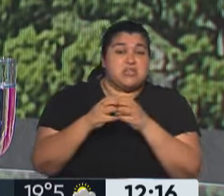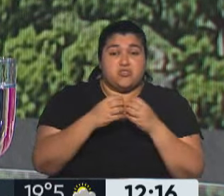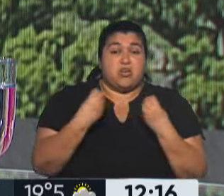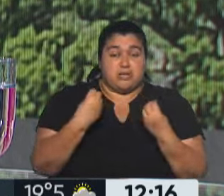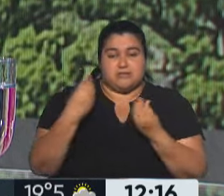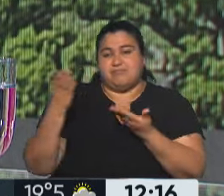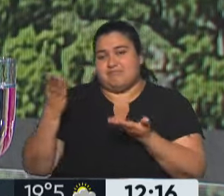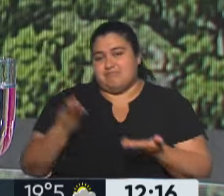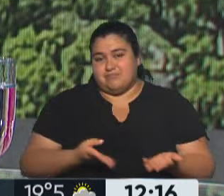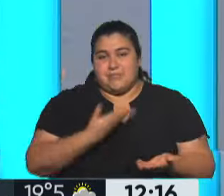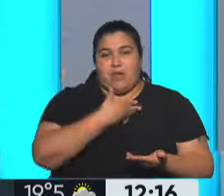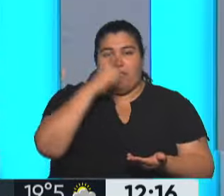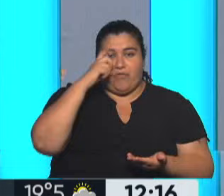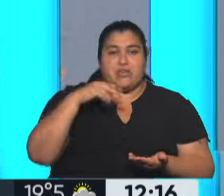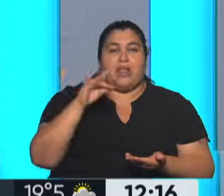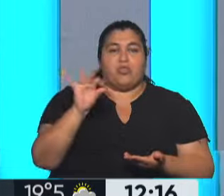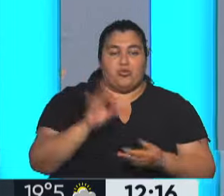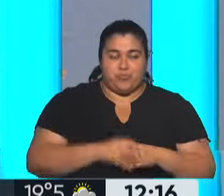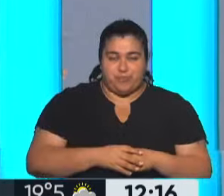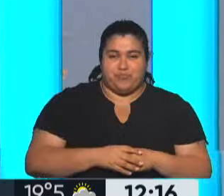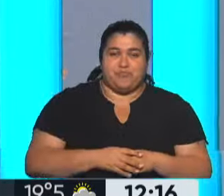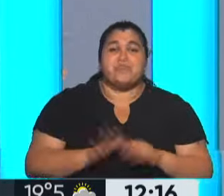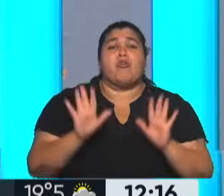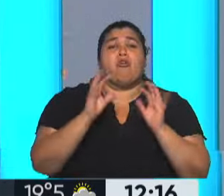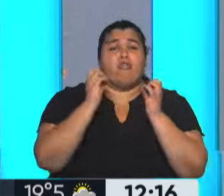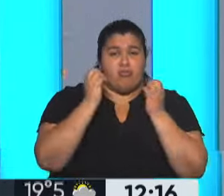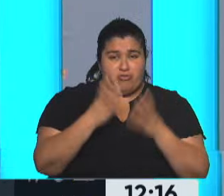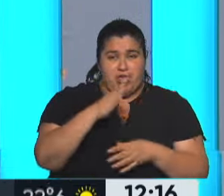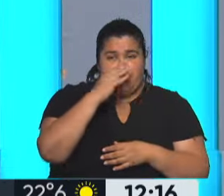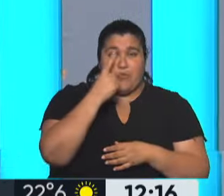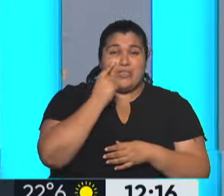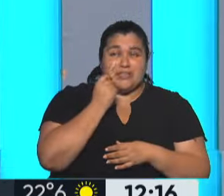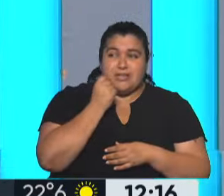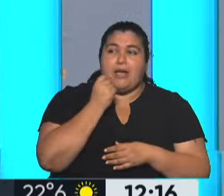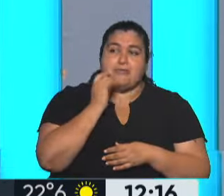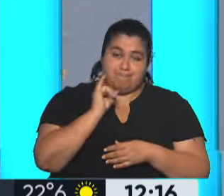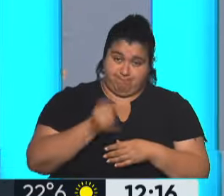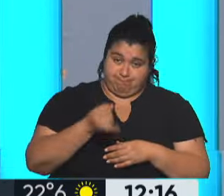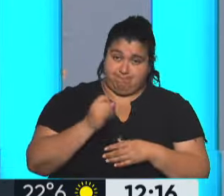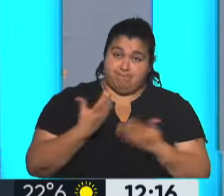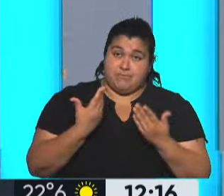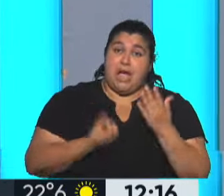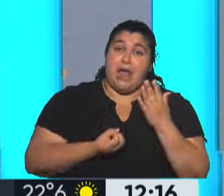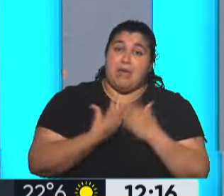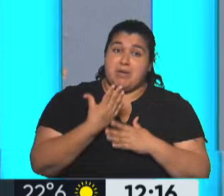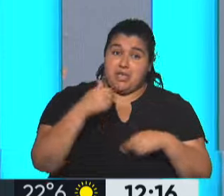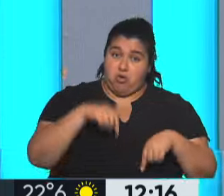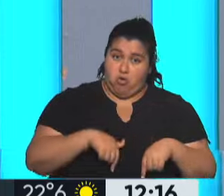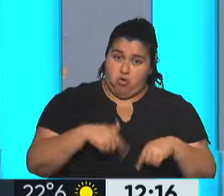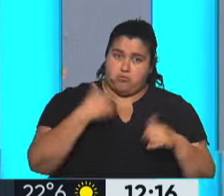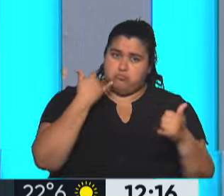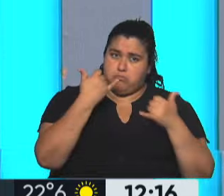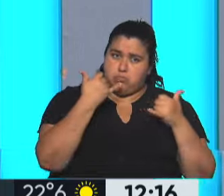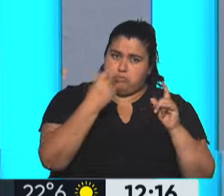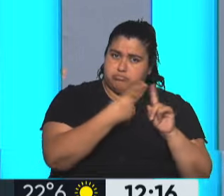Fernando Fraquelli, ya les contamos de qué se trata, Fer. Hola Silvia, buen día, sí, sin lugar a dudas. No sólo en la mañana de hoy siguieron los llamados